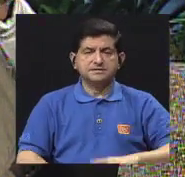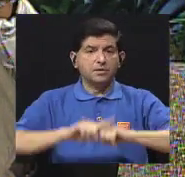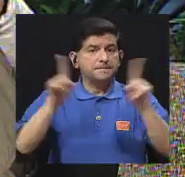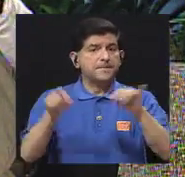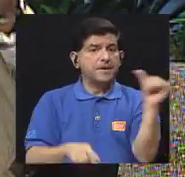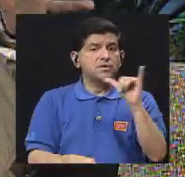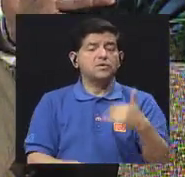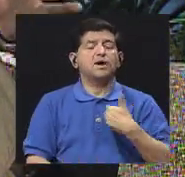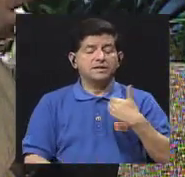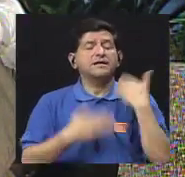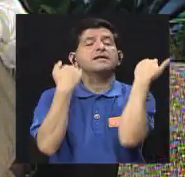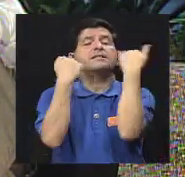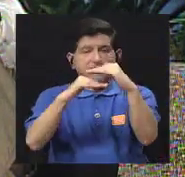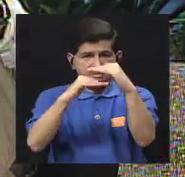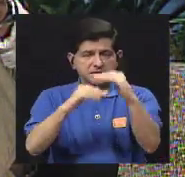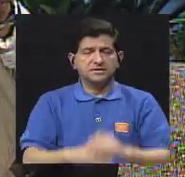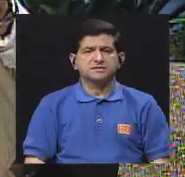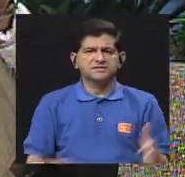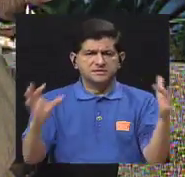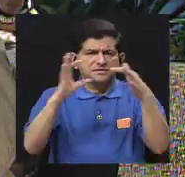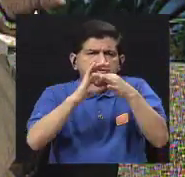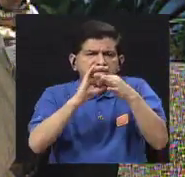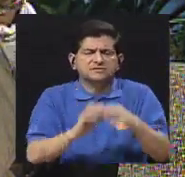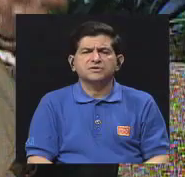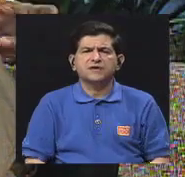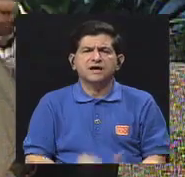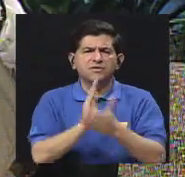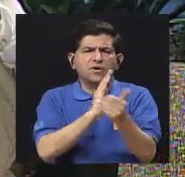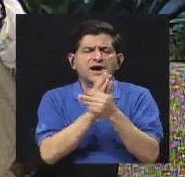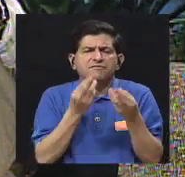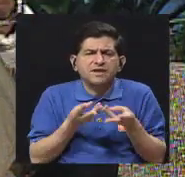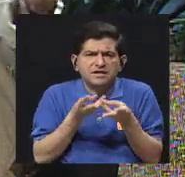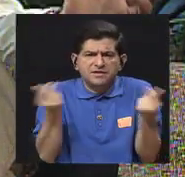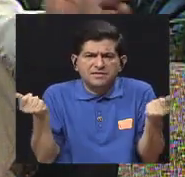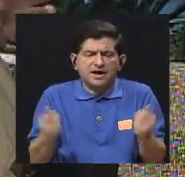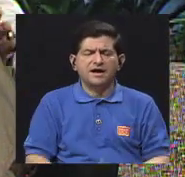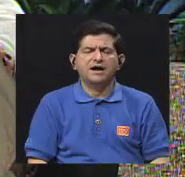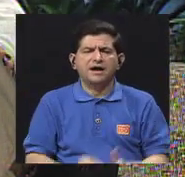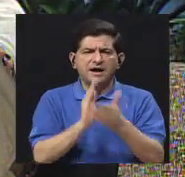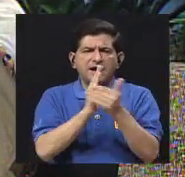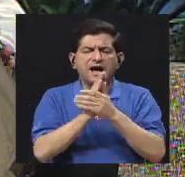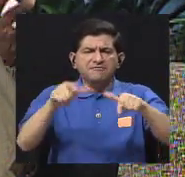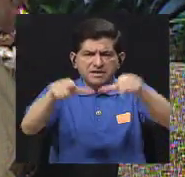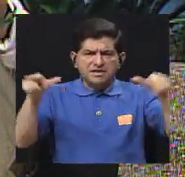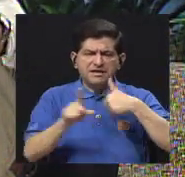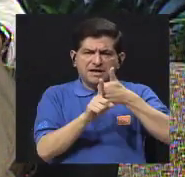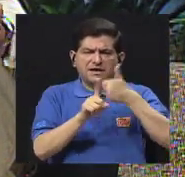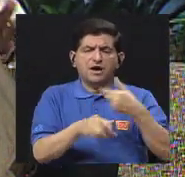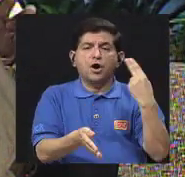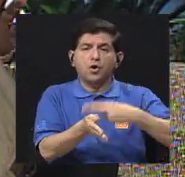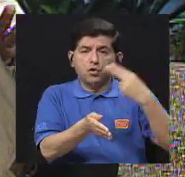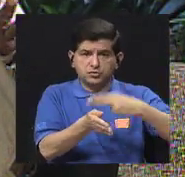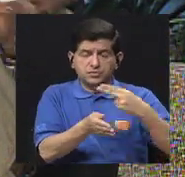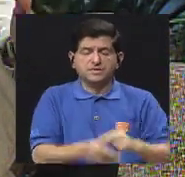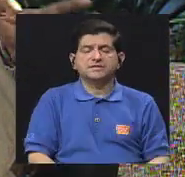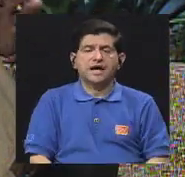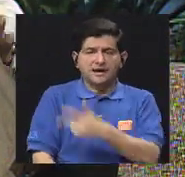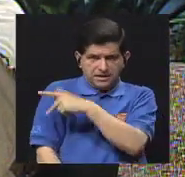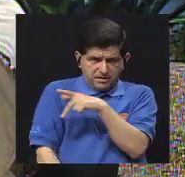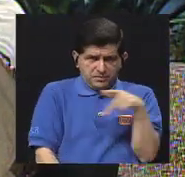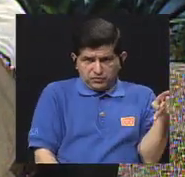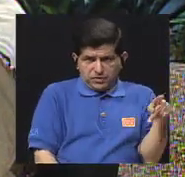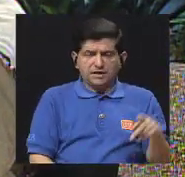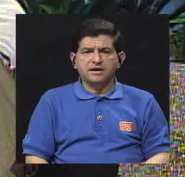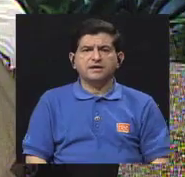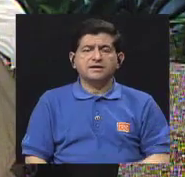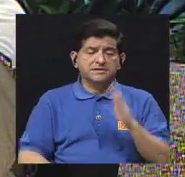pero también tener limitaciones respecto a qué capacidad resolutiva, capacidad instalada. Sabemos hospitales como el señor Sanabria, que